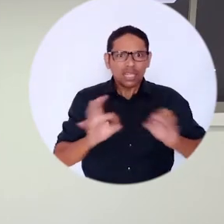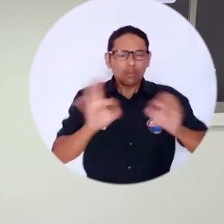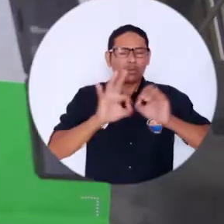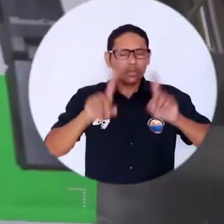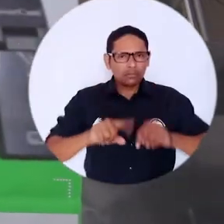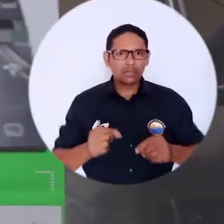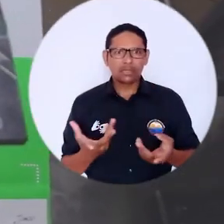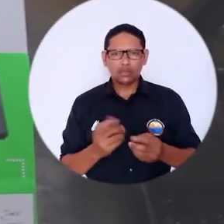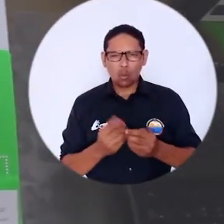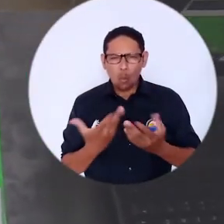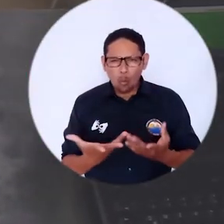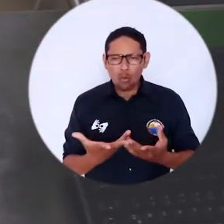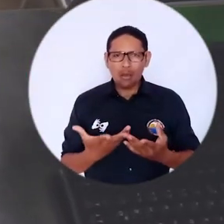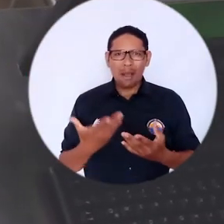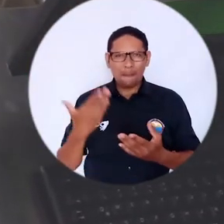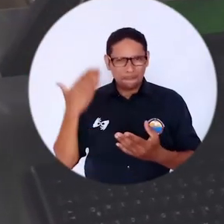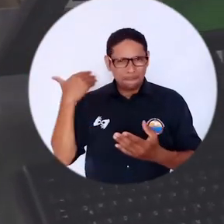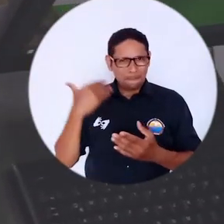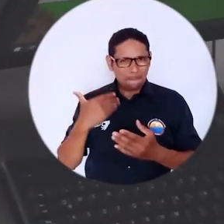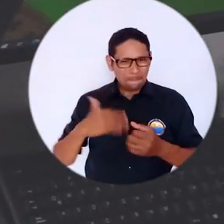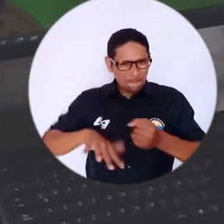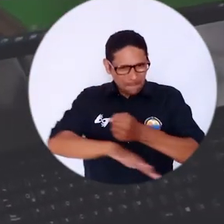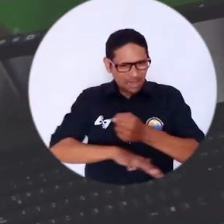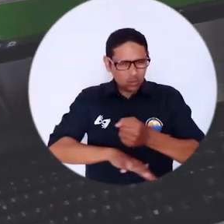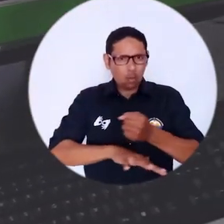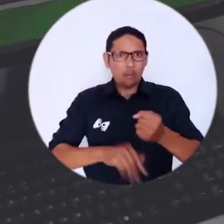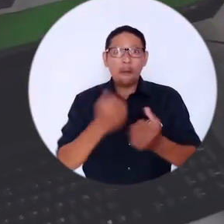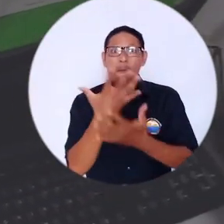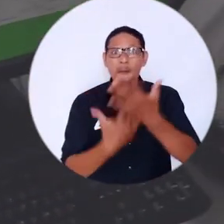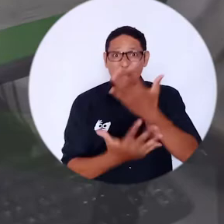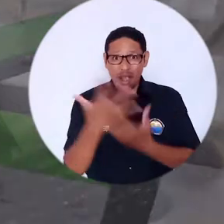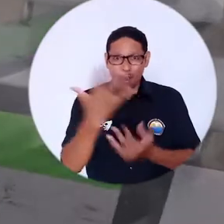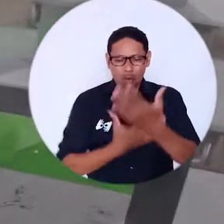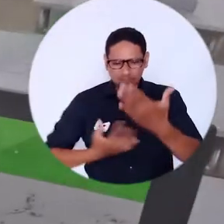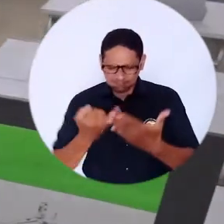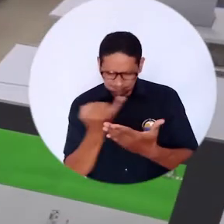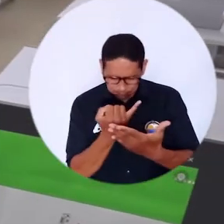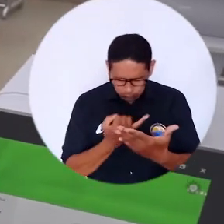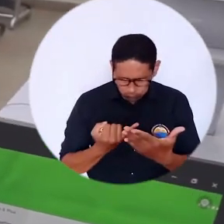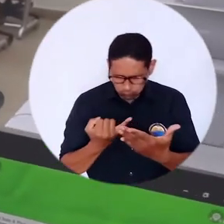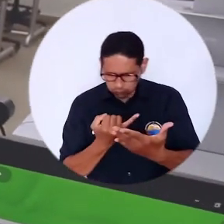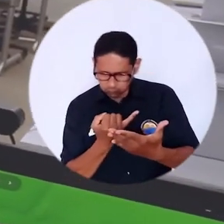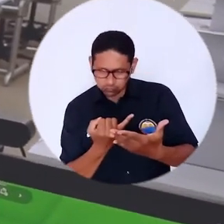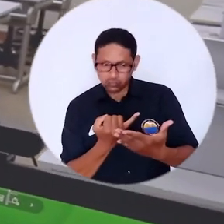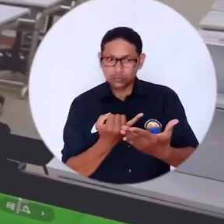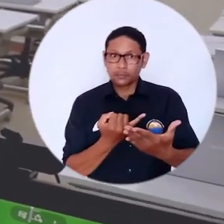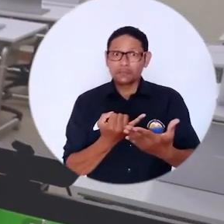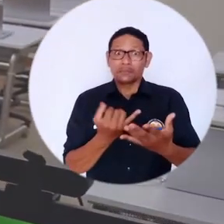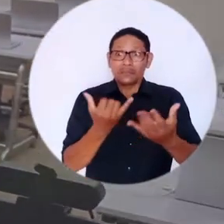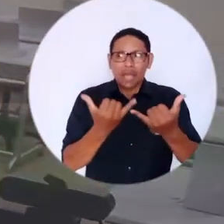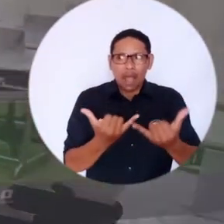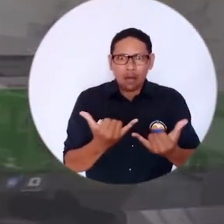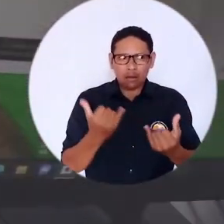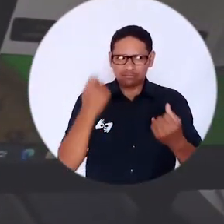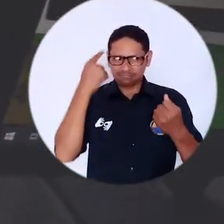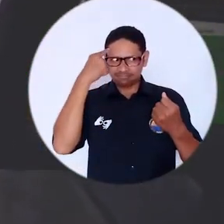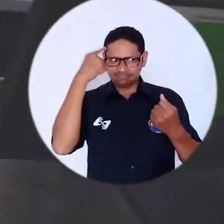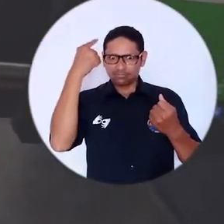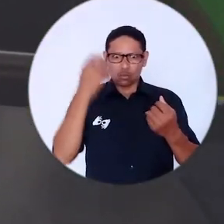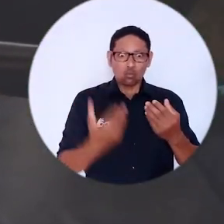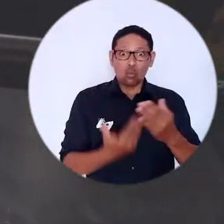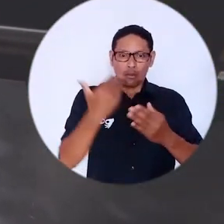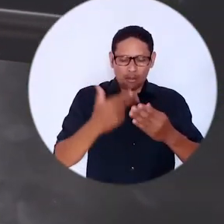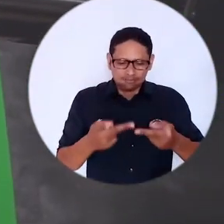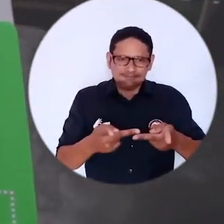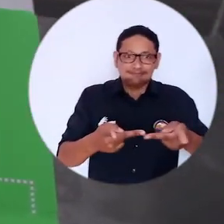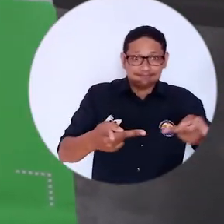esa esencia que es el dibujo manual, dibujo técnico manual. Entonces, se quiso tener una sala